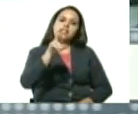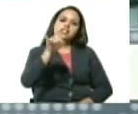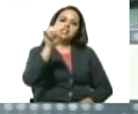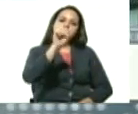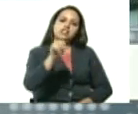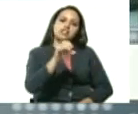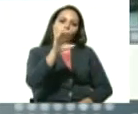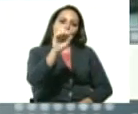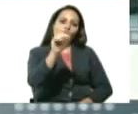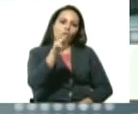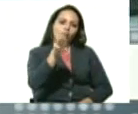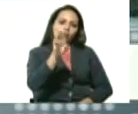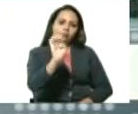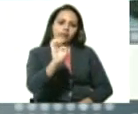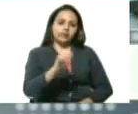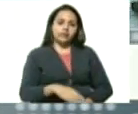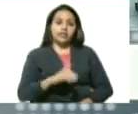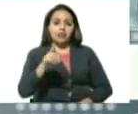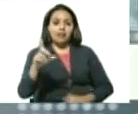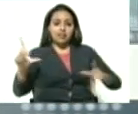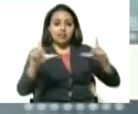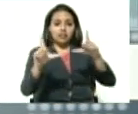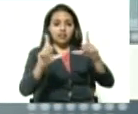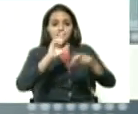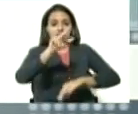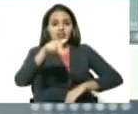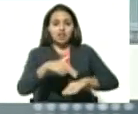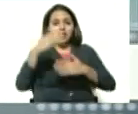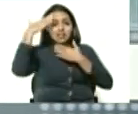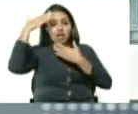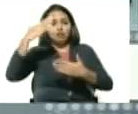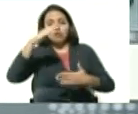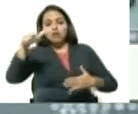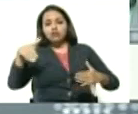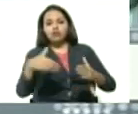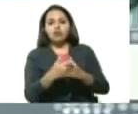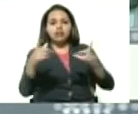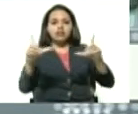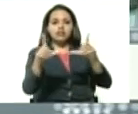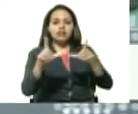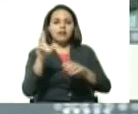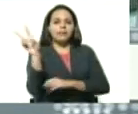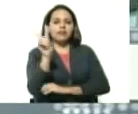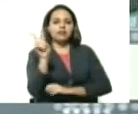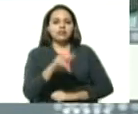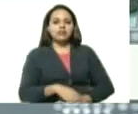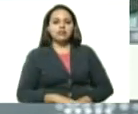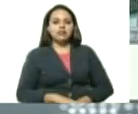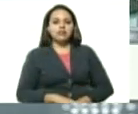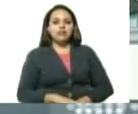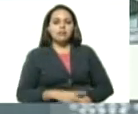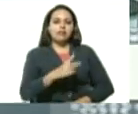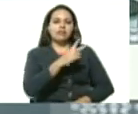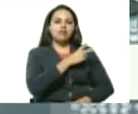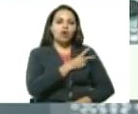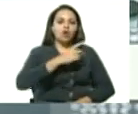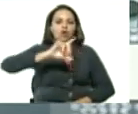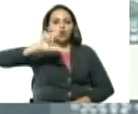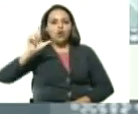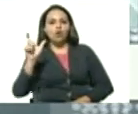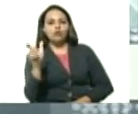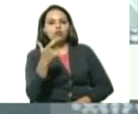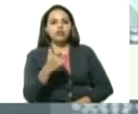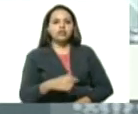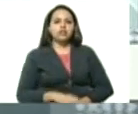están conectando a través de las televisoras nacionales. Mi saludo a todas las televisoras del país. Venevisión, Globovisión,